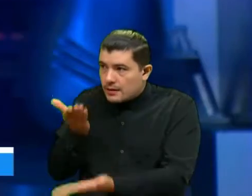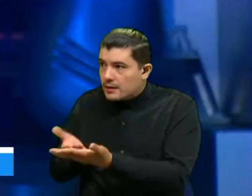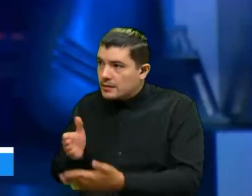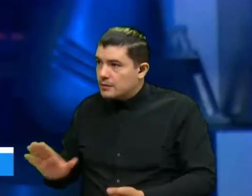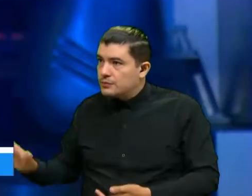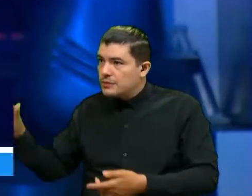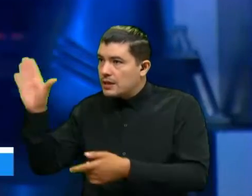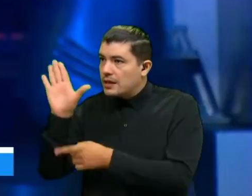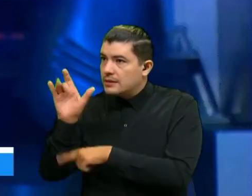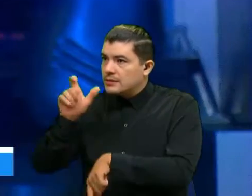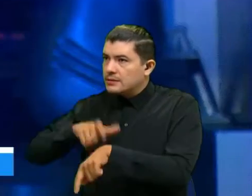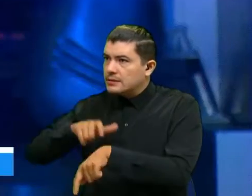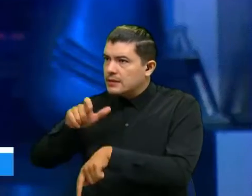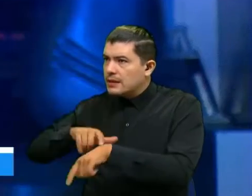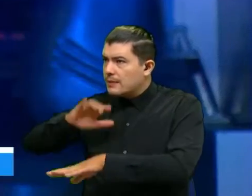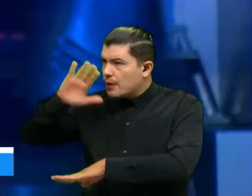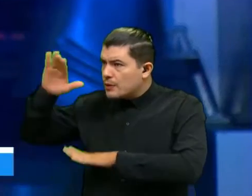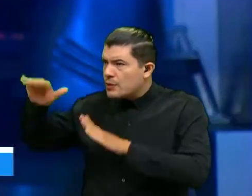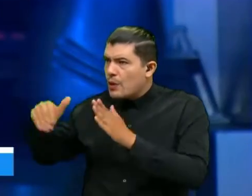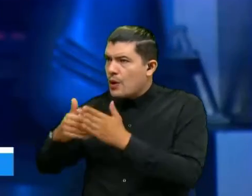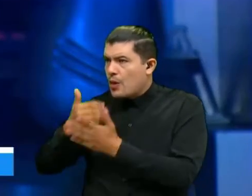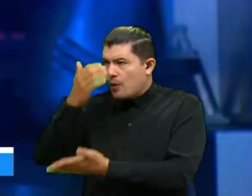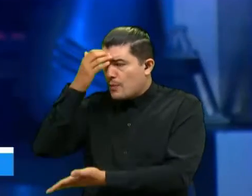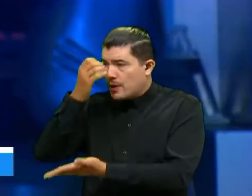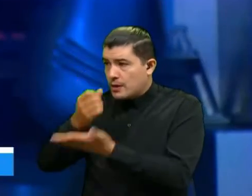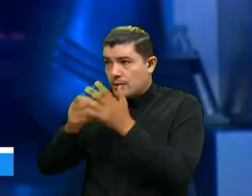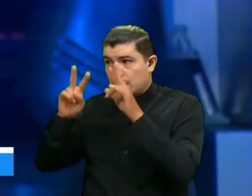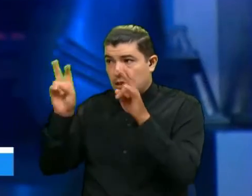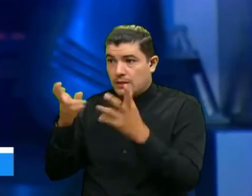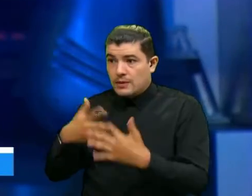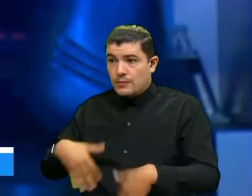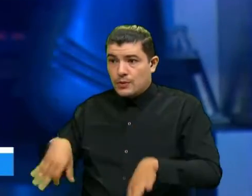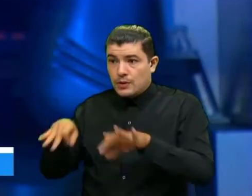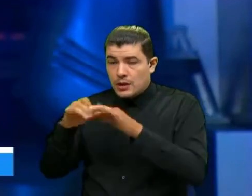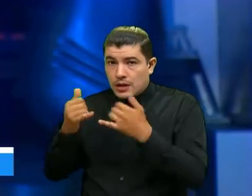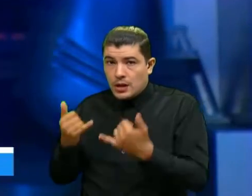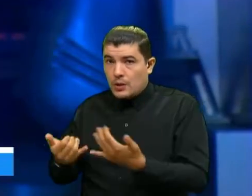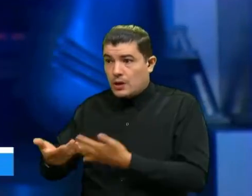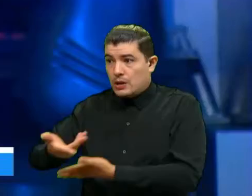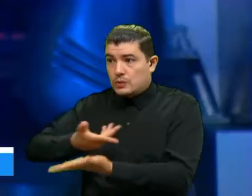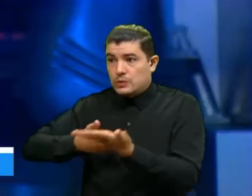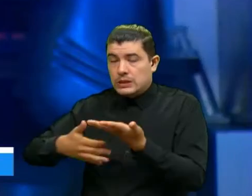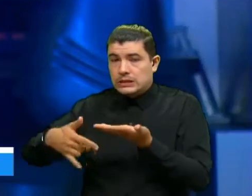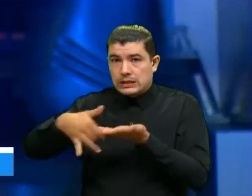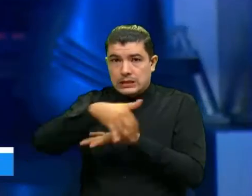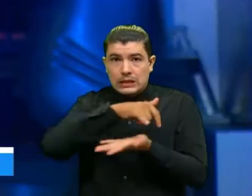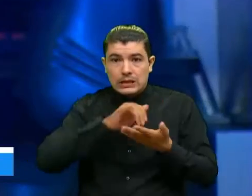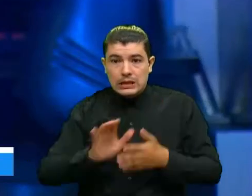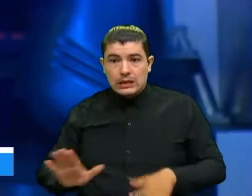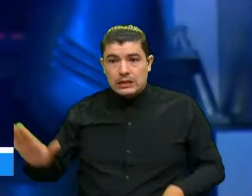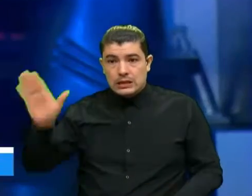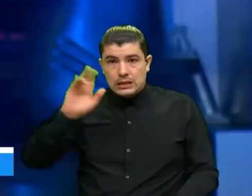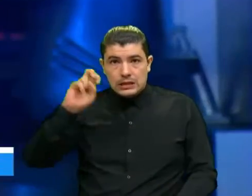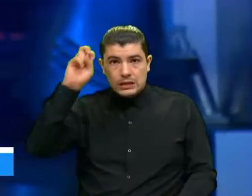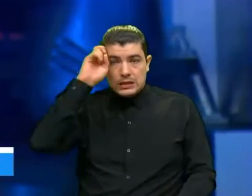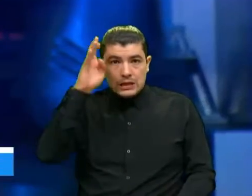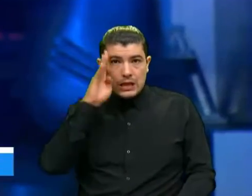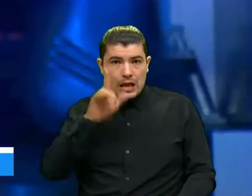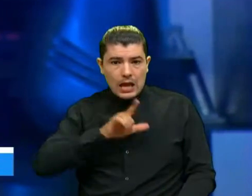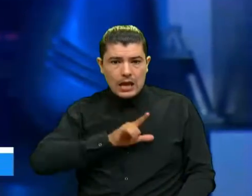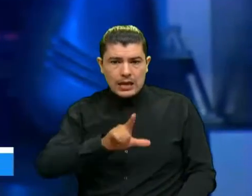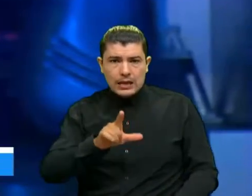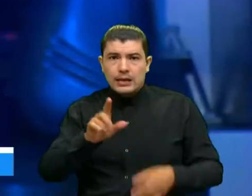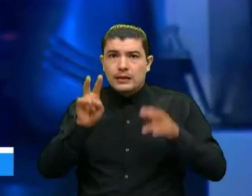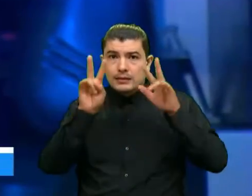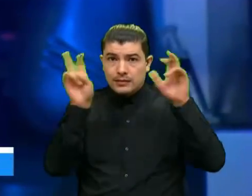su tiempo y todas estas opiniones importantes que hacen que Santander y el gran Santander pues sea líder también en